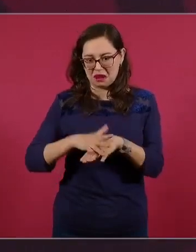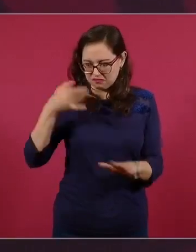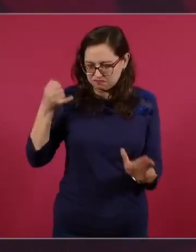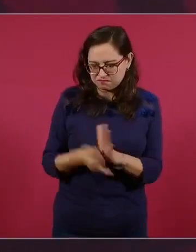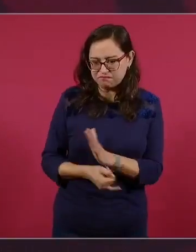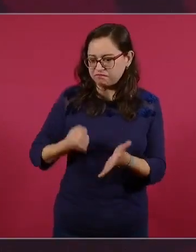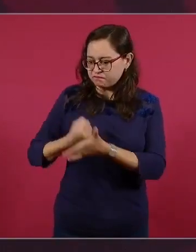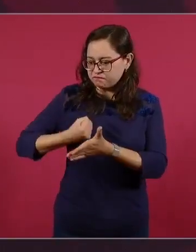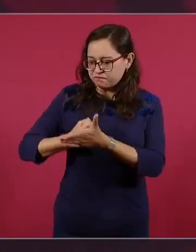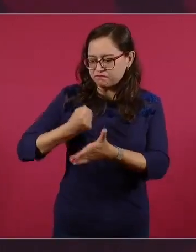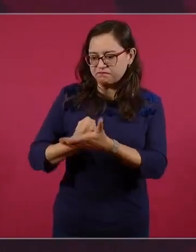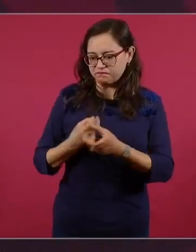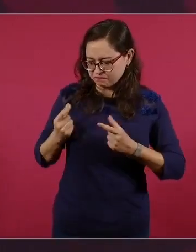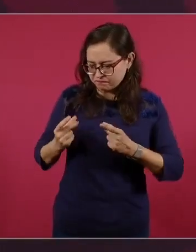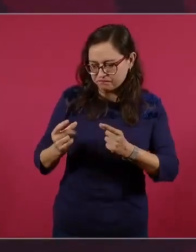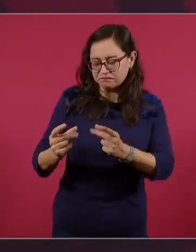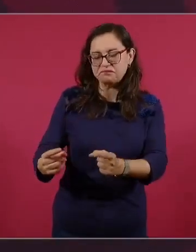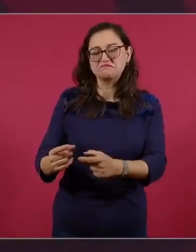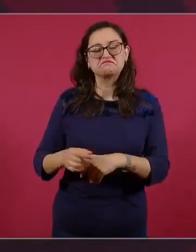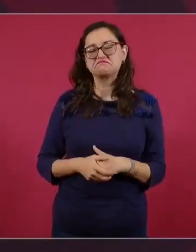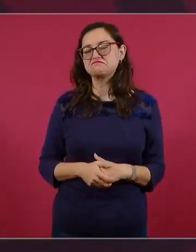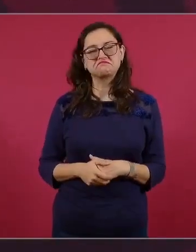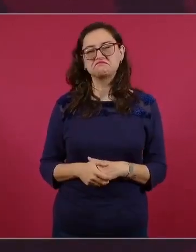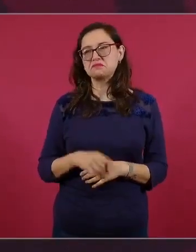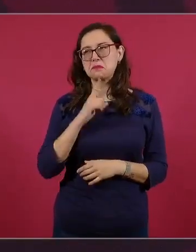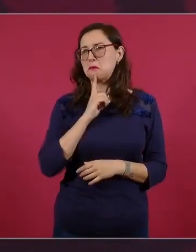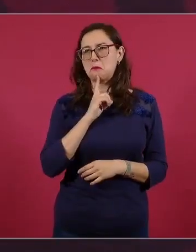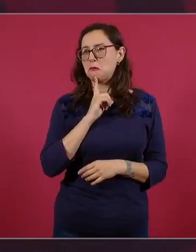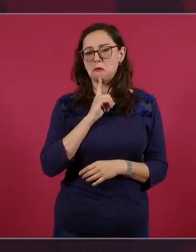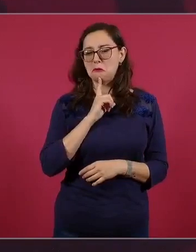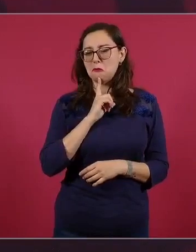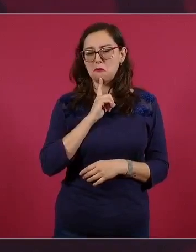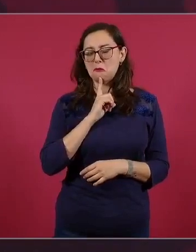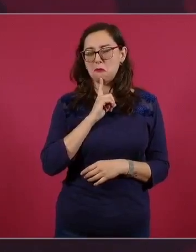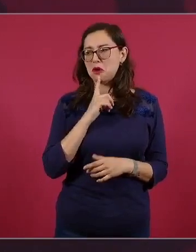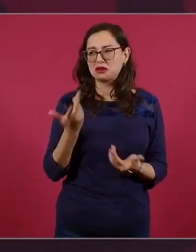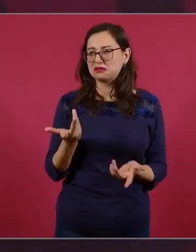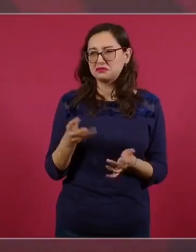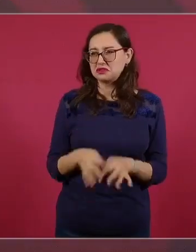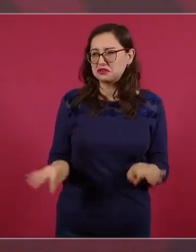importante, protagónico,